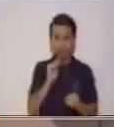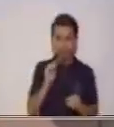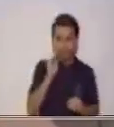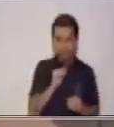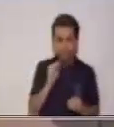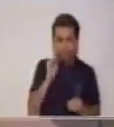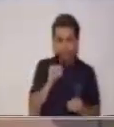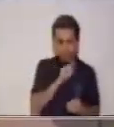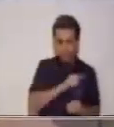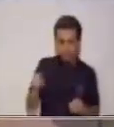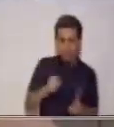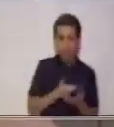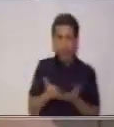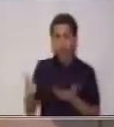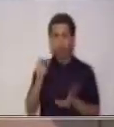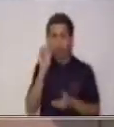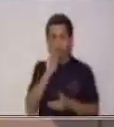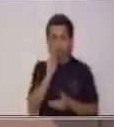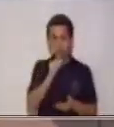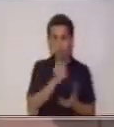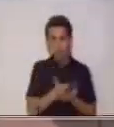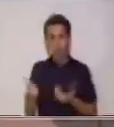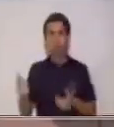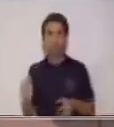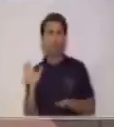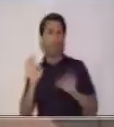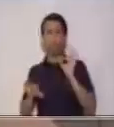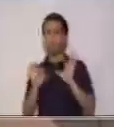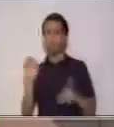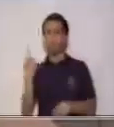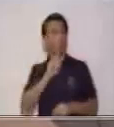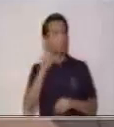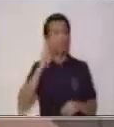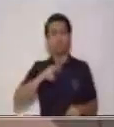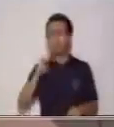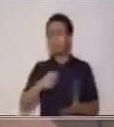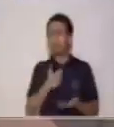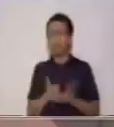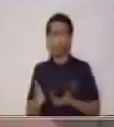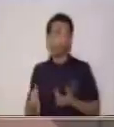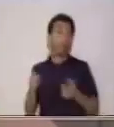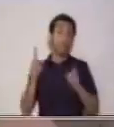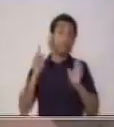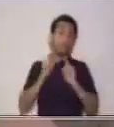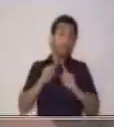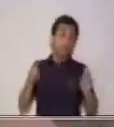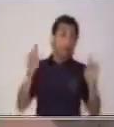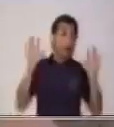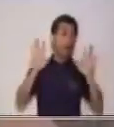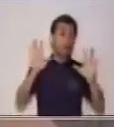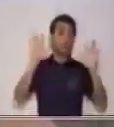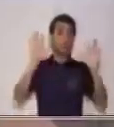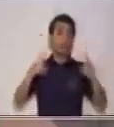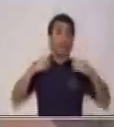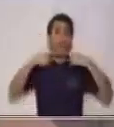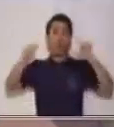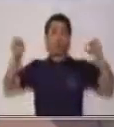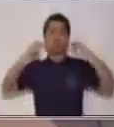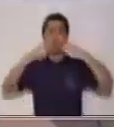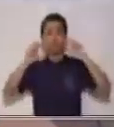Estas pueden ser innecesarias, pero es la finalidad de la publicidad. Te